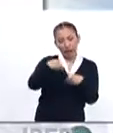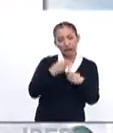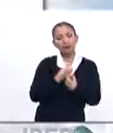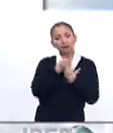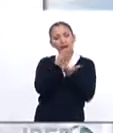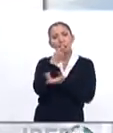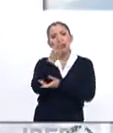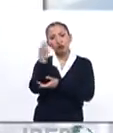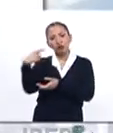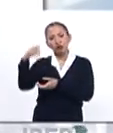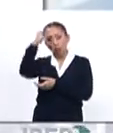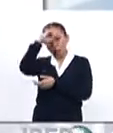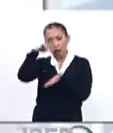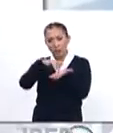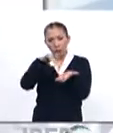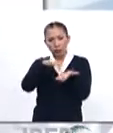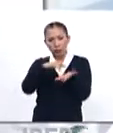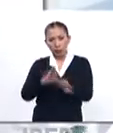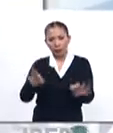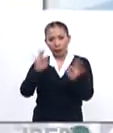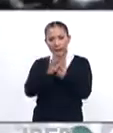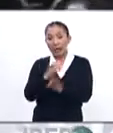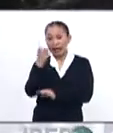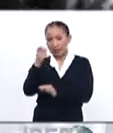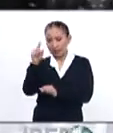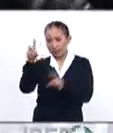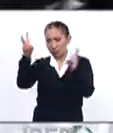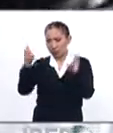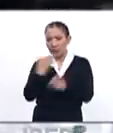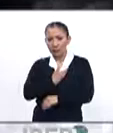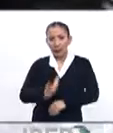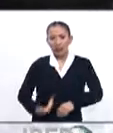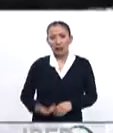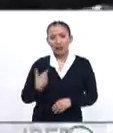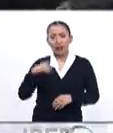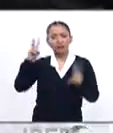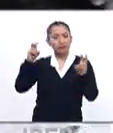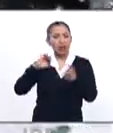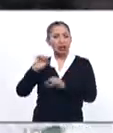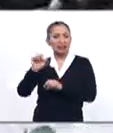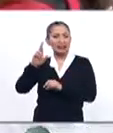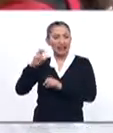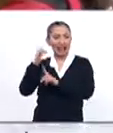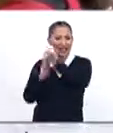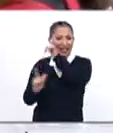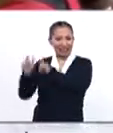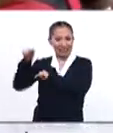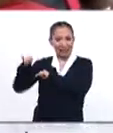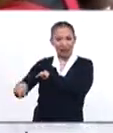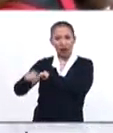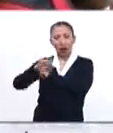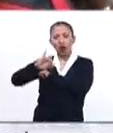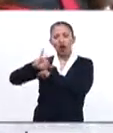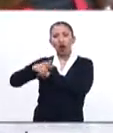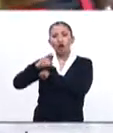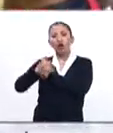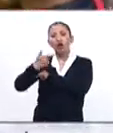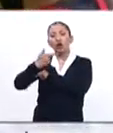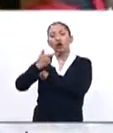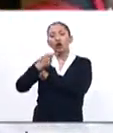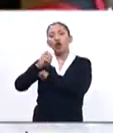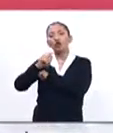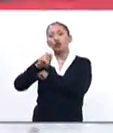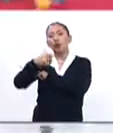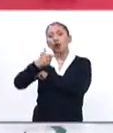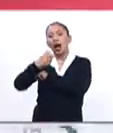expresen este apoyo tácito. En este contexto, el presidente de Asuntos Exteriores de Grecia, George Cotrugalos,